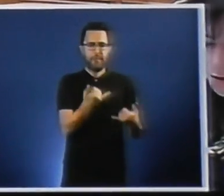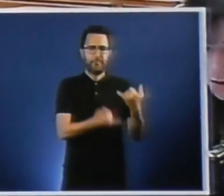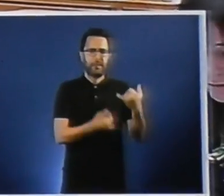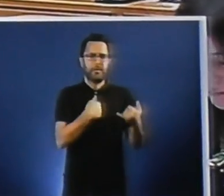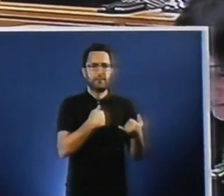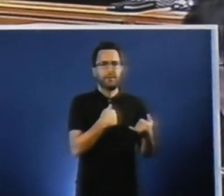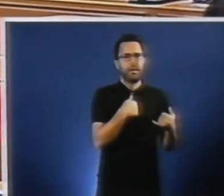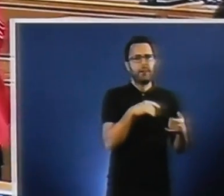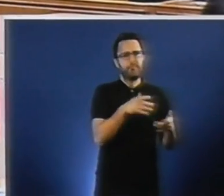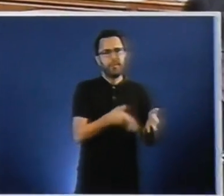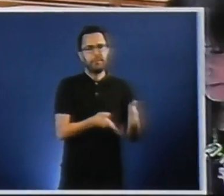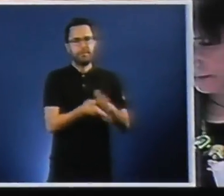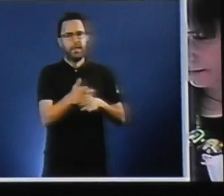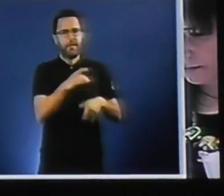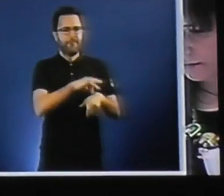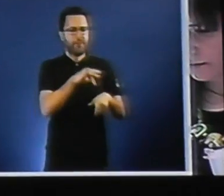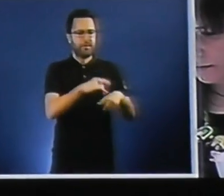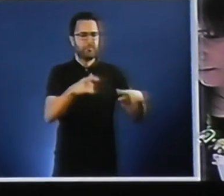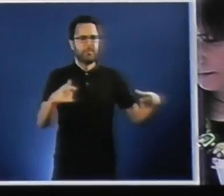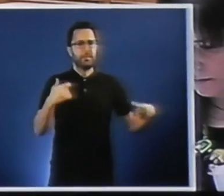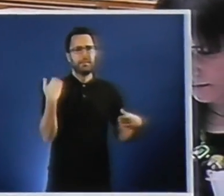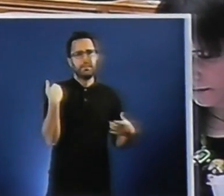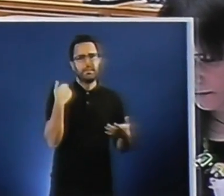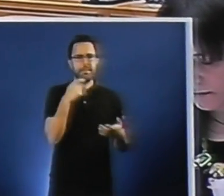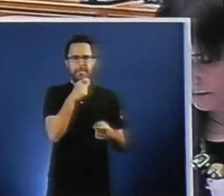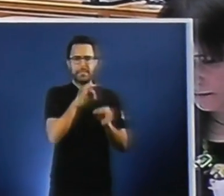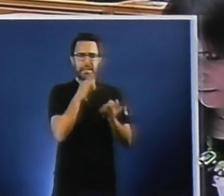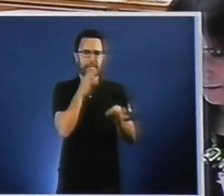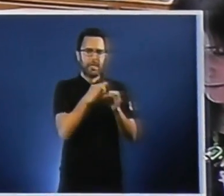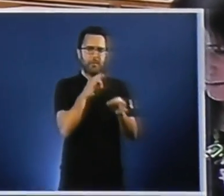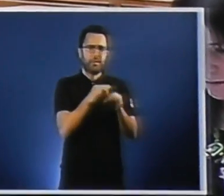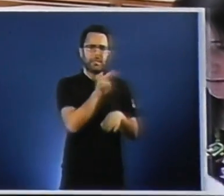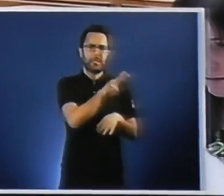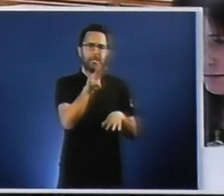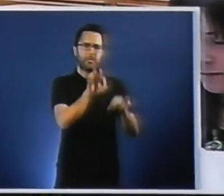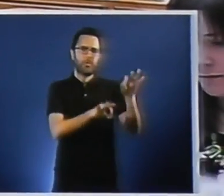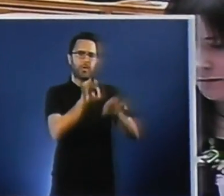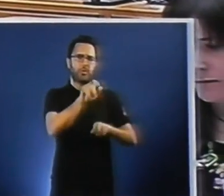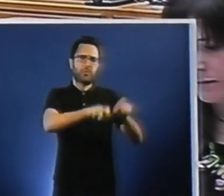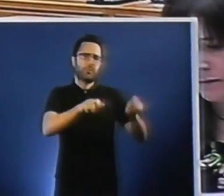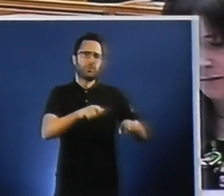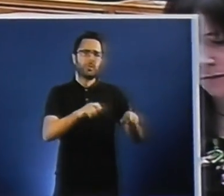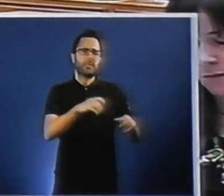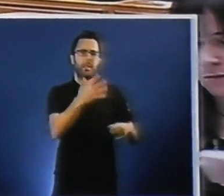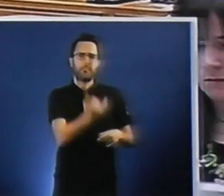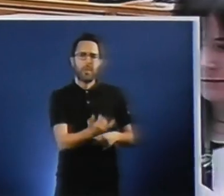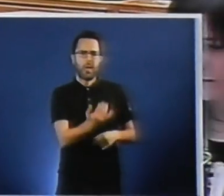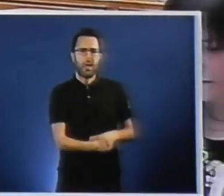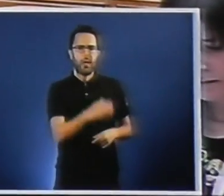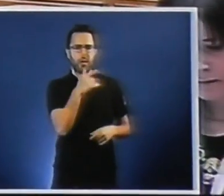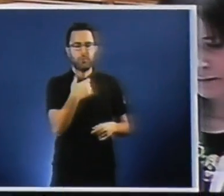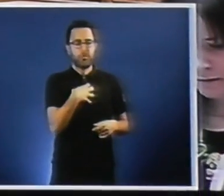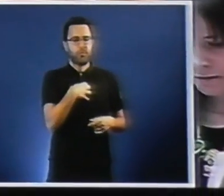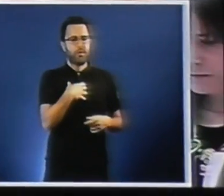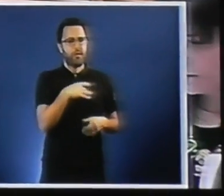33% de persoas de baixa mulleres e homens que, como sabe vostedes, non poden enfermar por prestar un